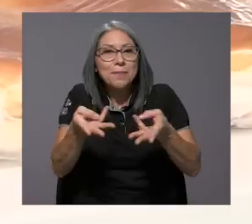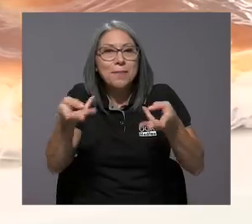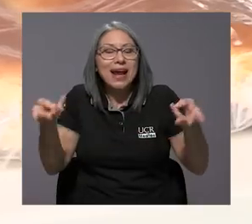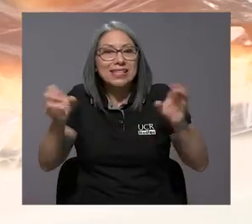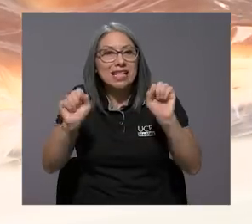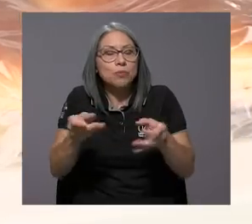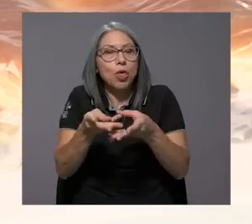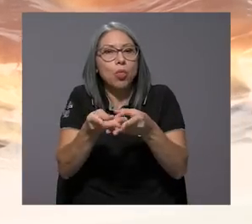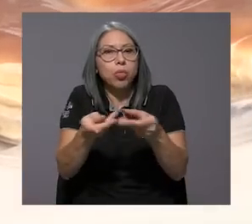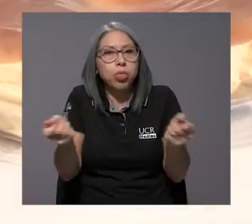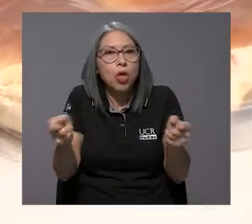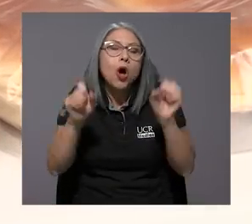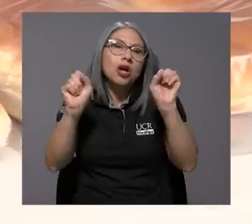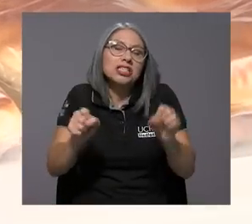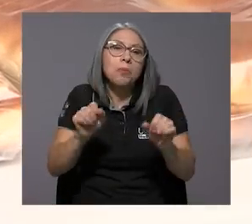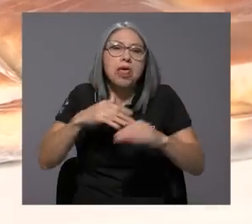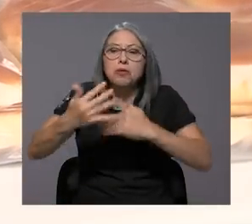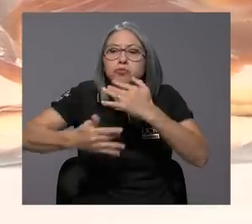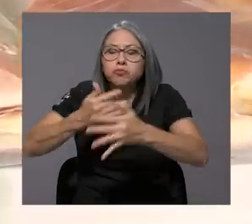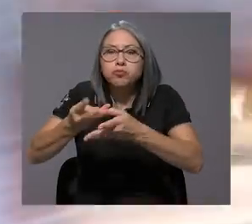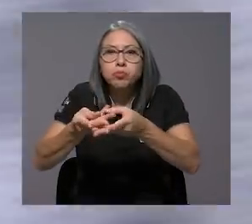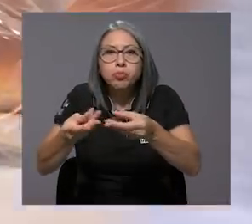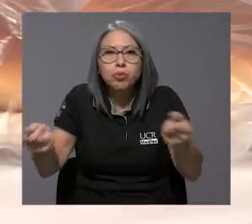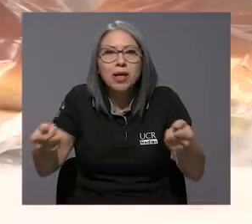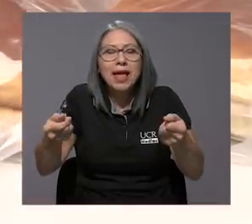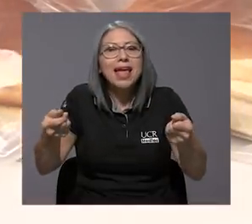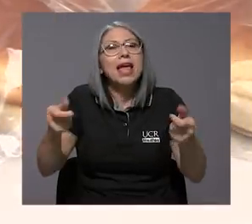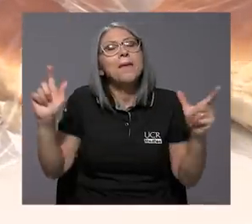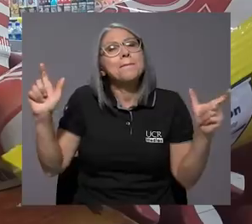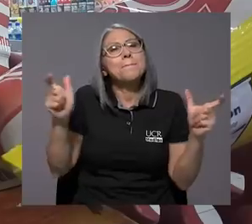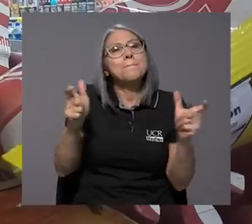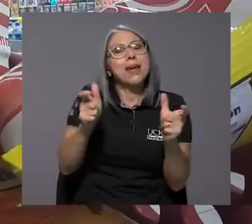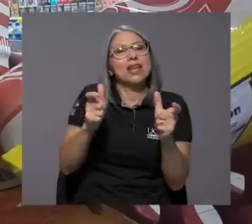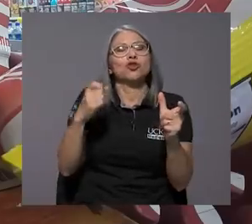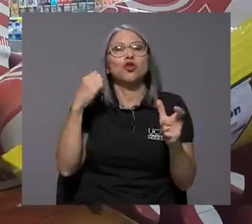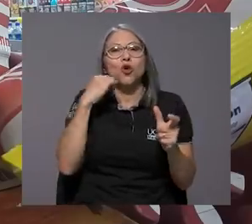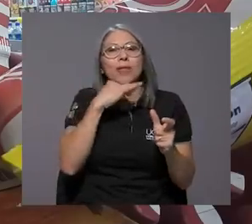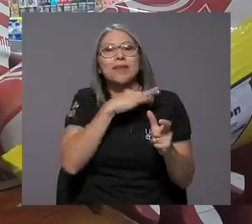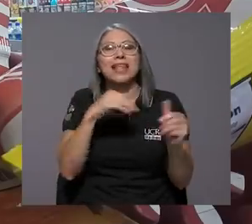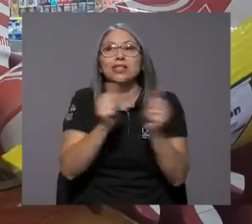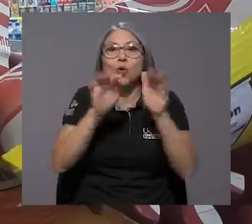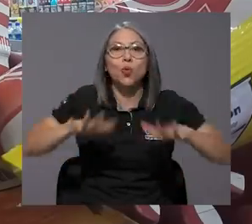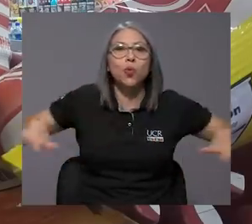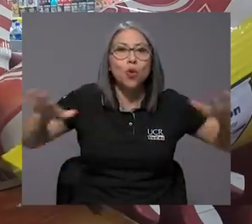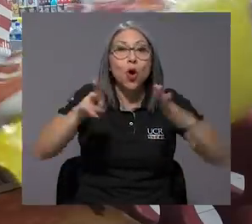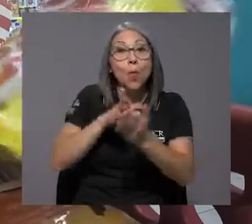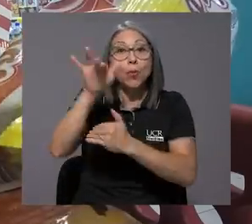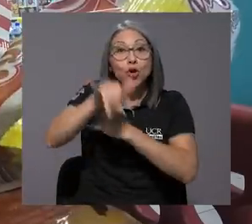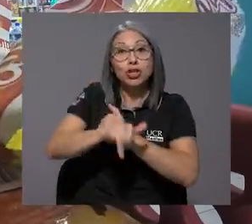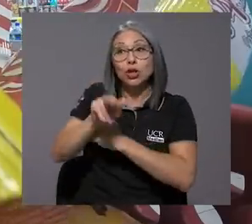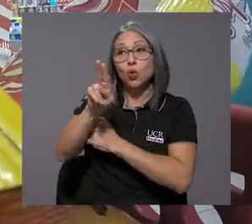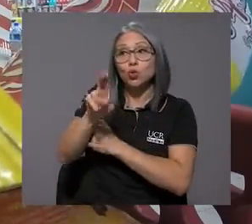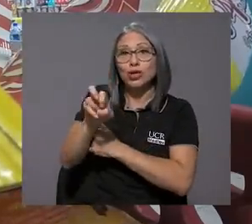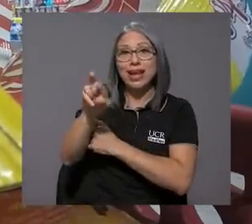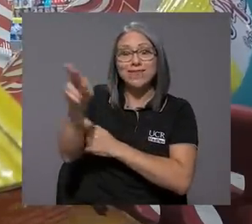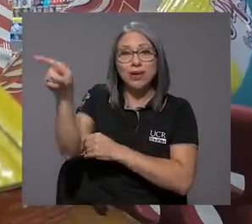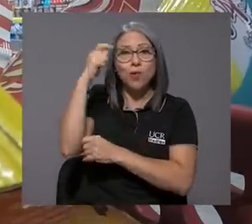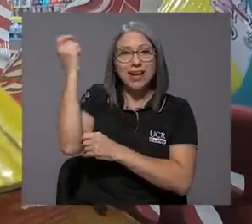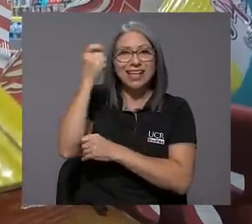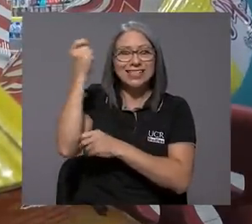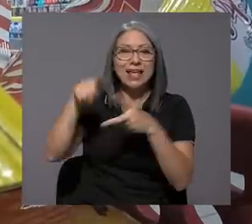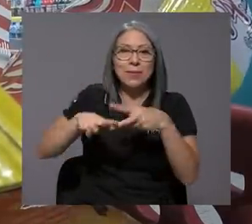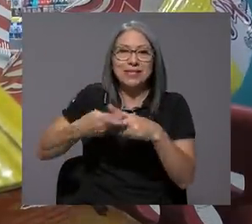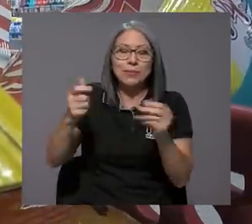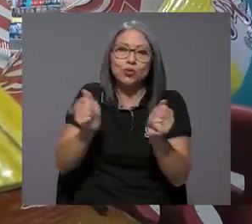empaques biodegradables o compostables, que son menos contaminantes con el medio ambiente. Entonces fue un proyecto de la sede de Guanacaste,